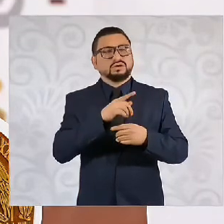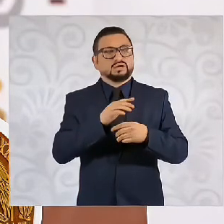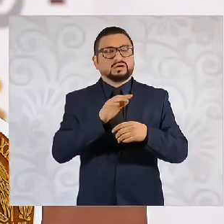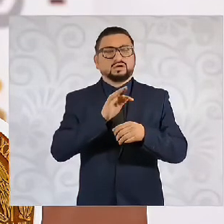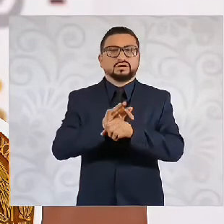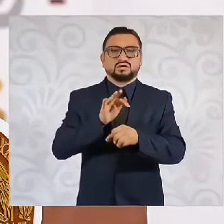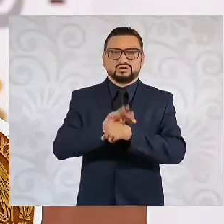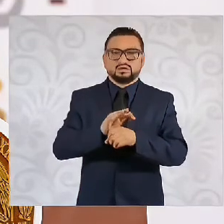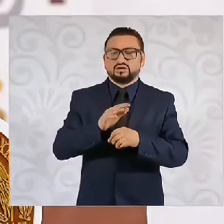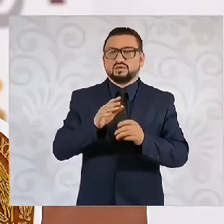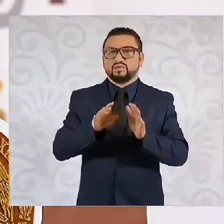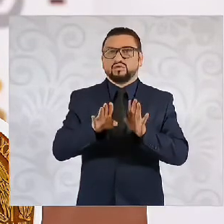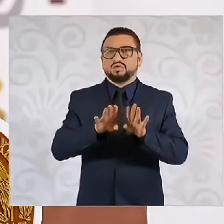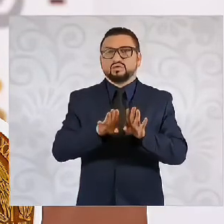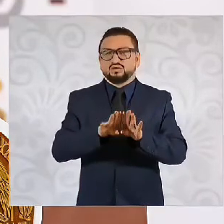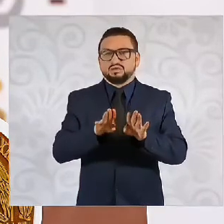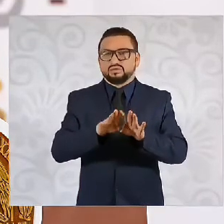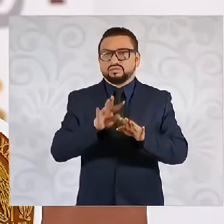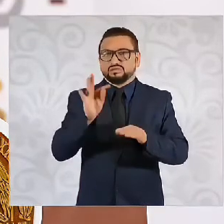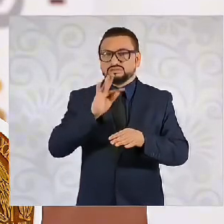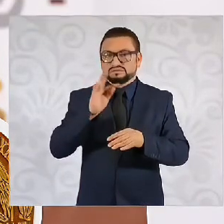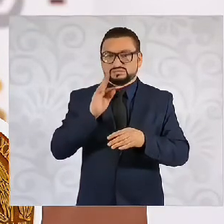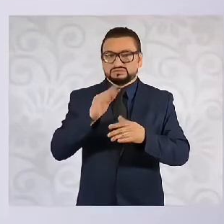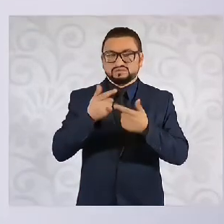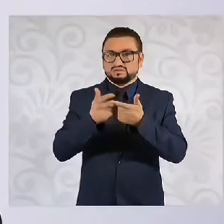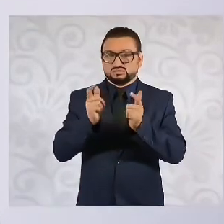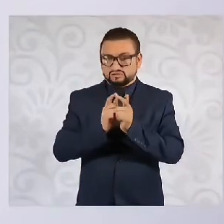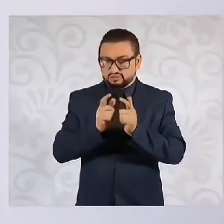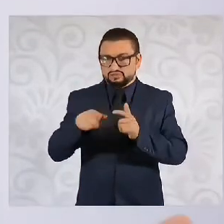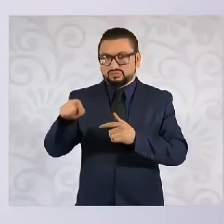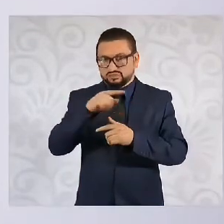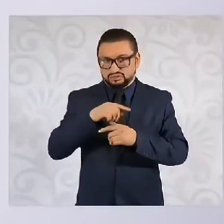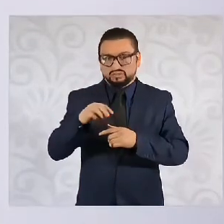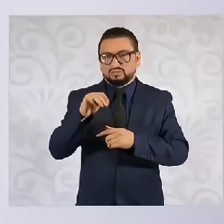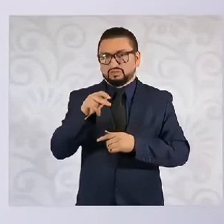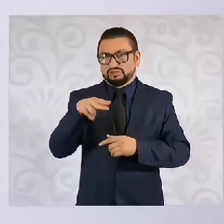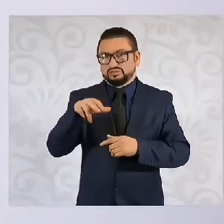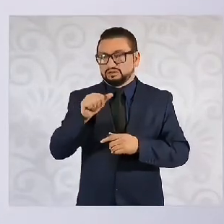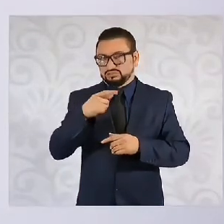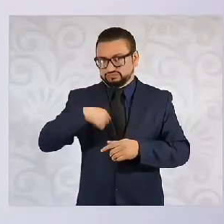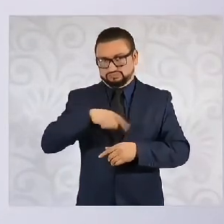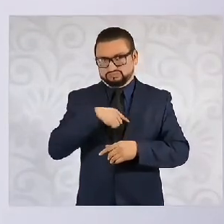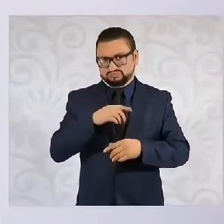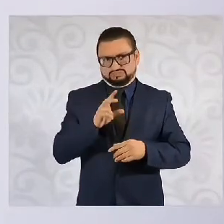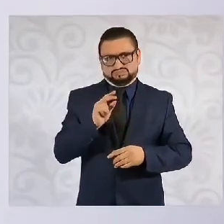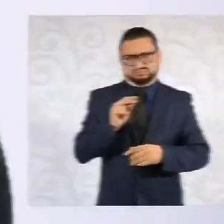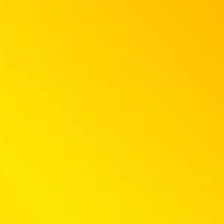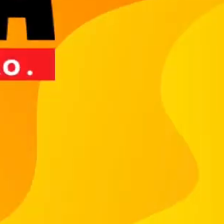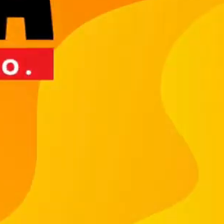o que digan que es del movimiento del que provenimos nosotros.